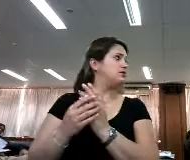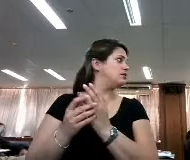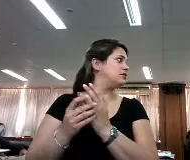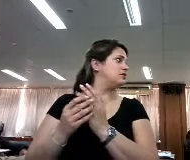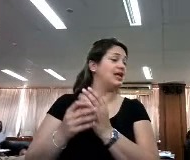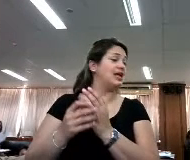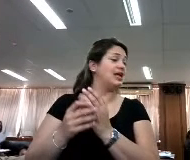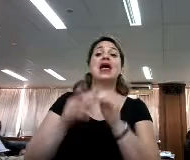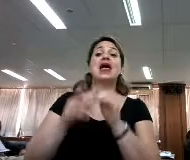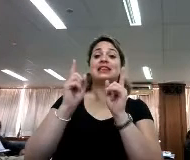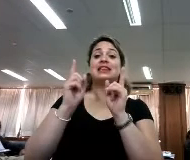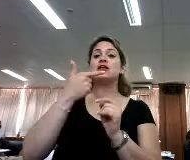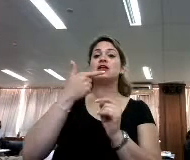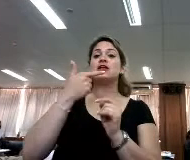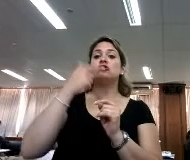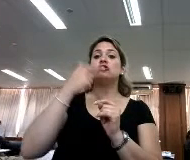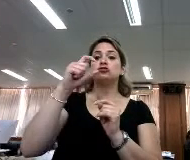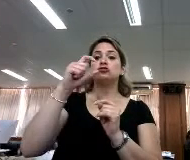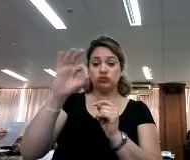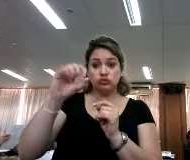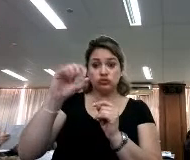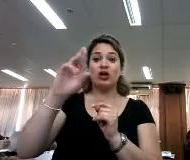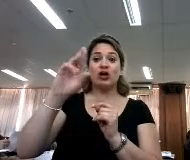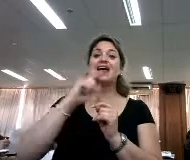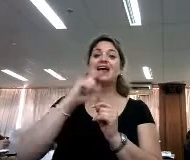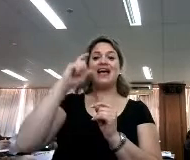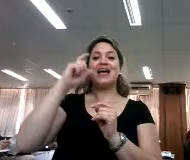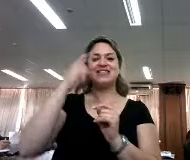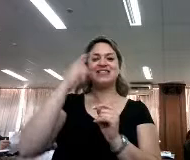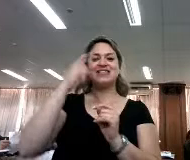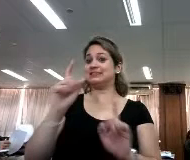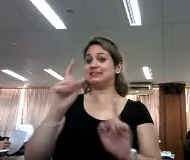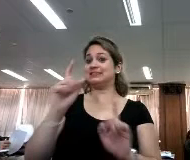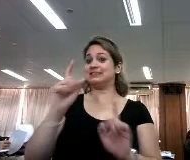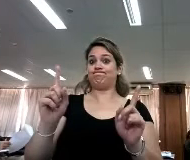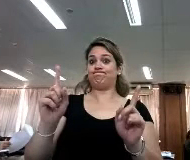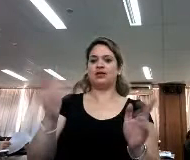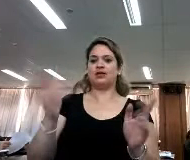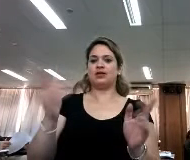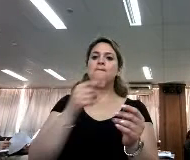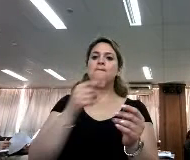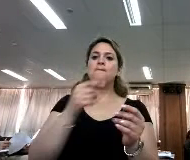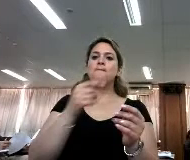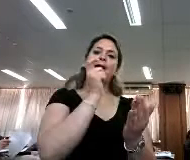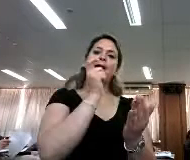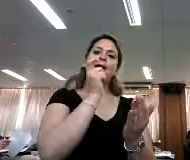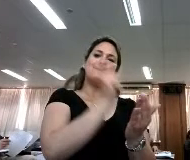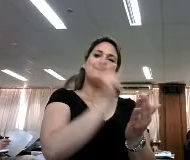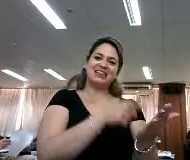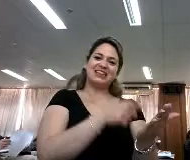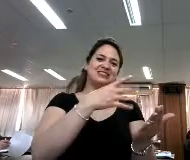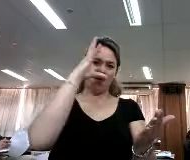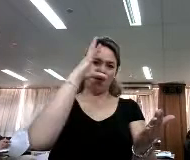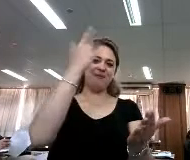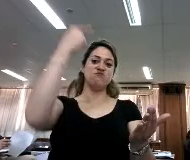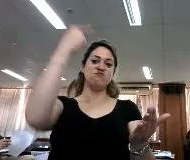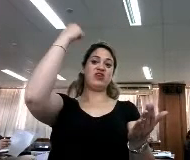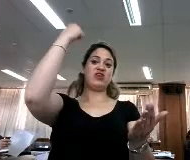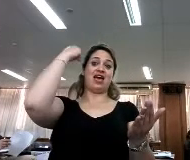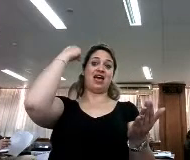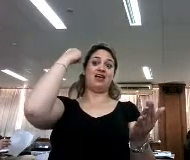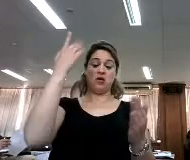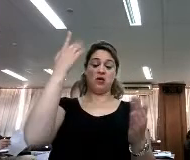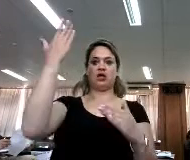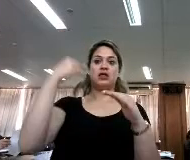Sócrates estaba muy en contra de la… que la palabra escrita me llamaba a la memoria, los monjes